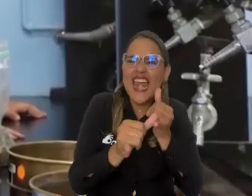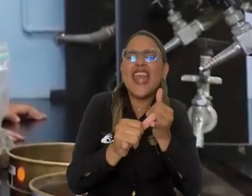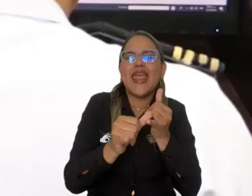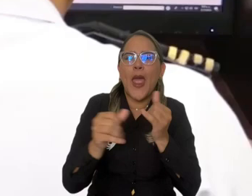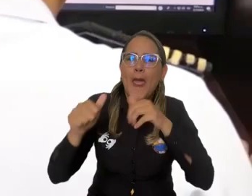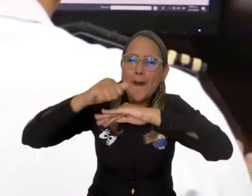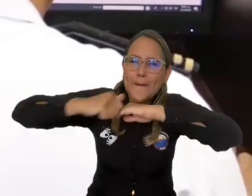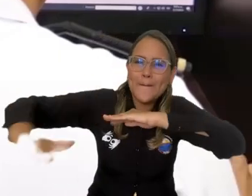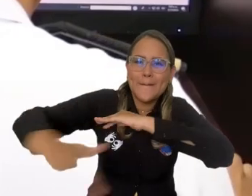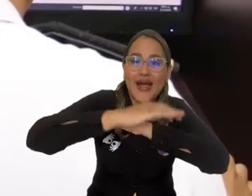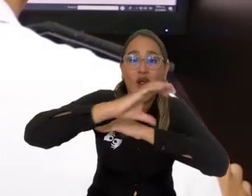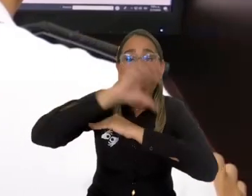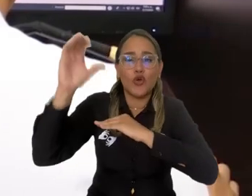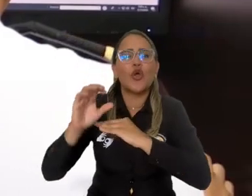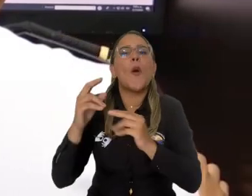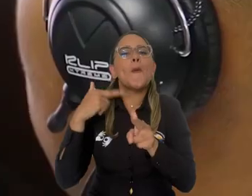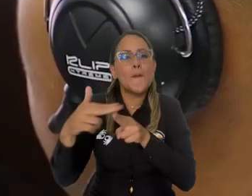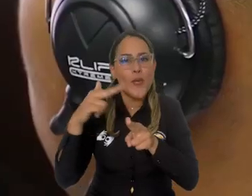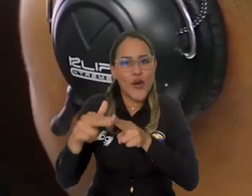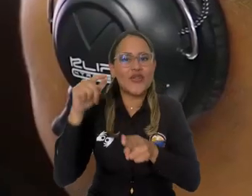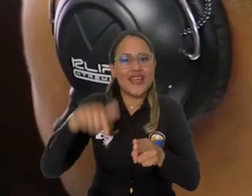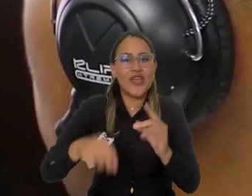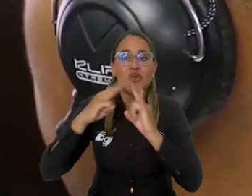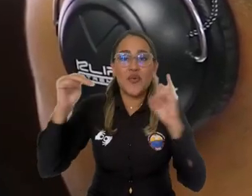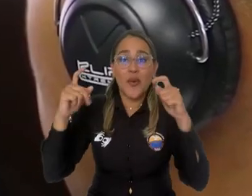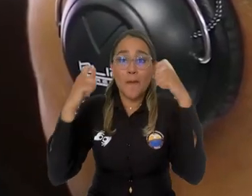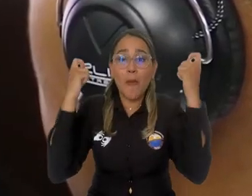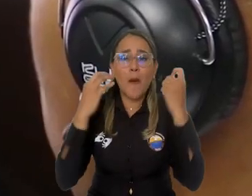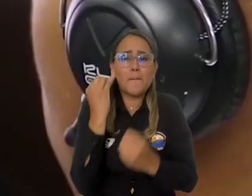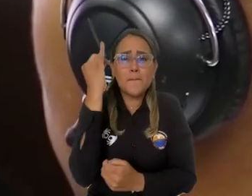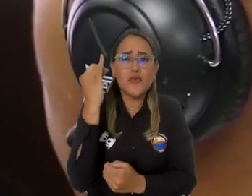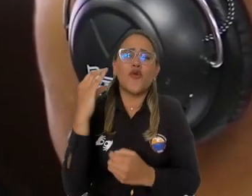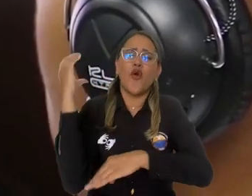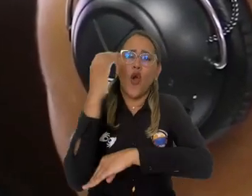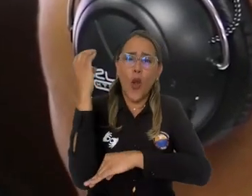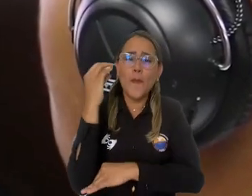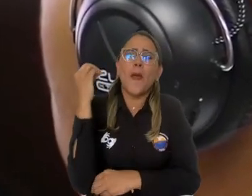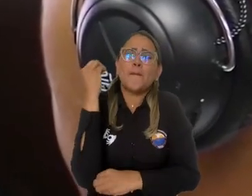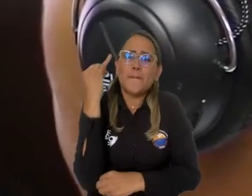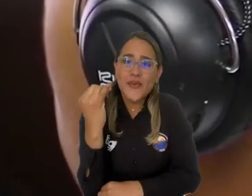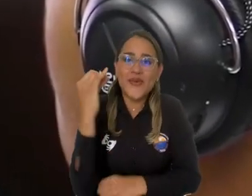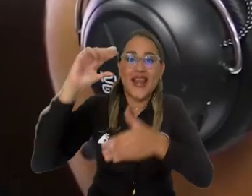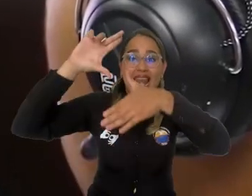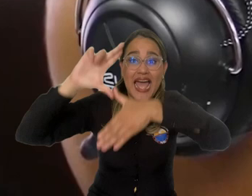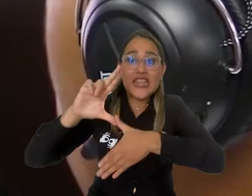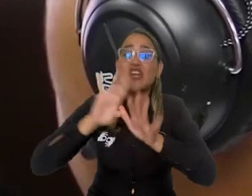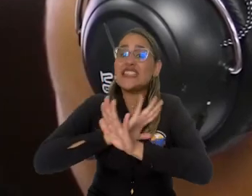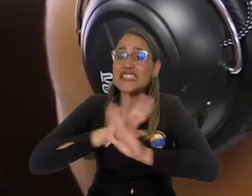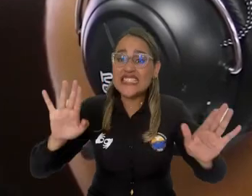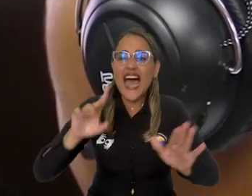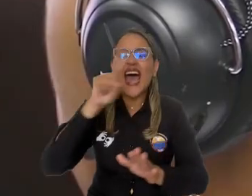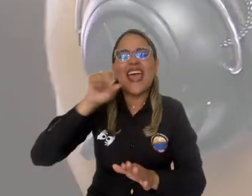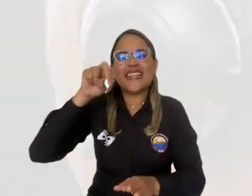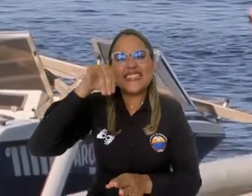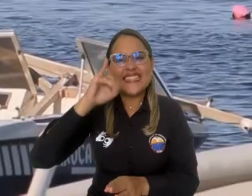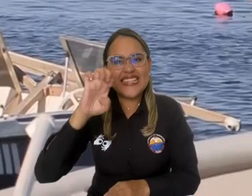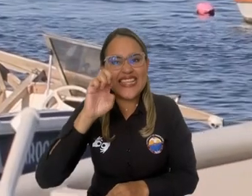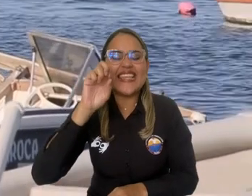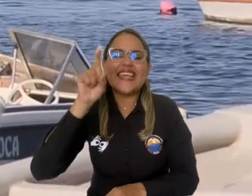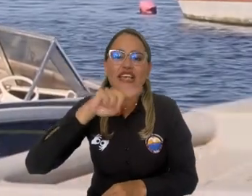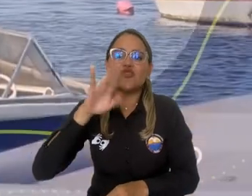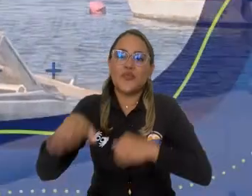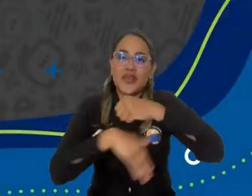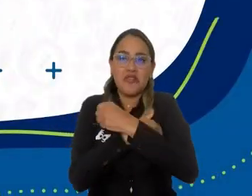próximamente UNI Magdalena, único en Colombia y Latinoamérica y que ya cuenta con registro calificado y código SNIES del Ministerio de